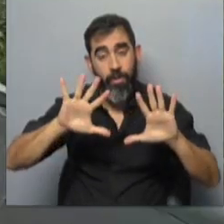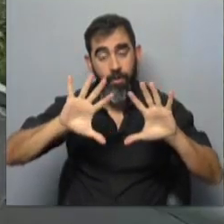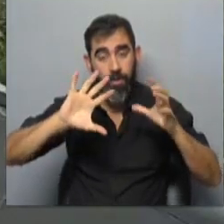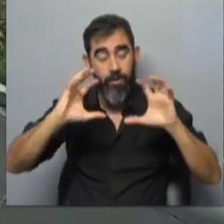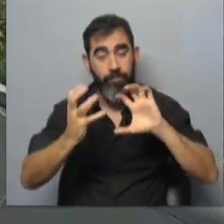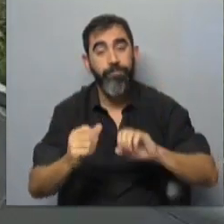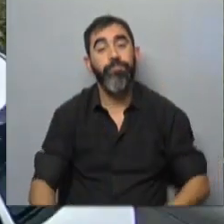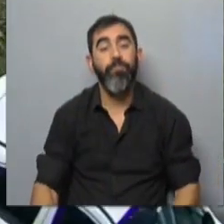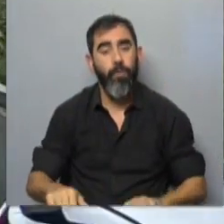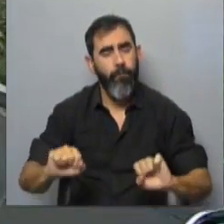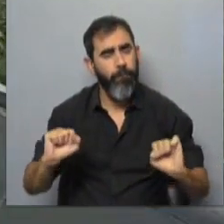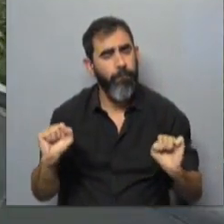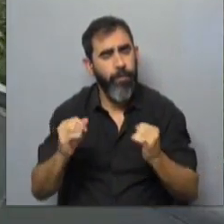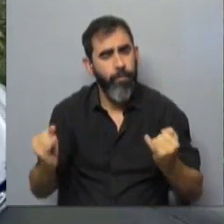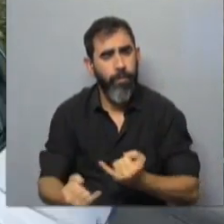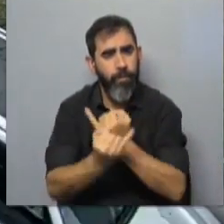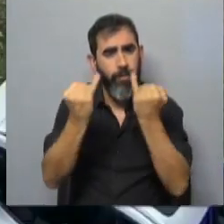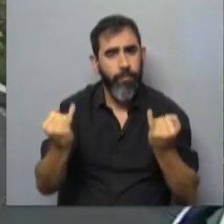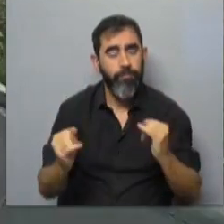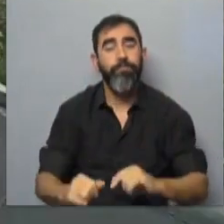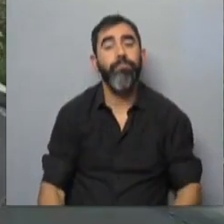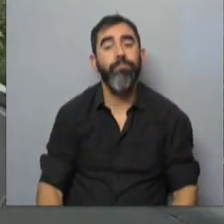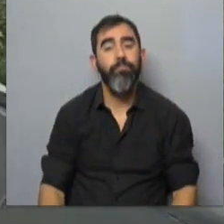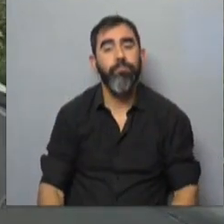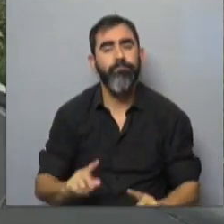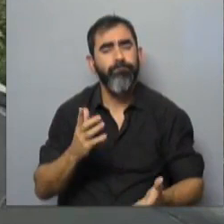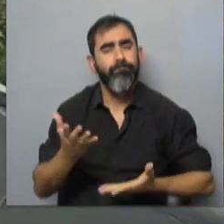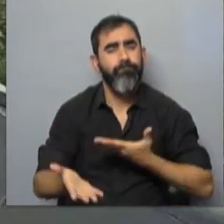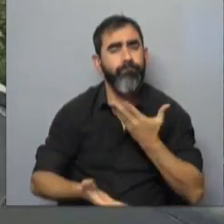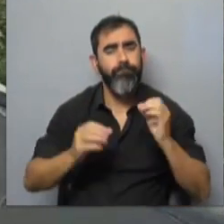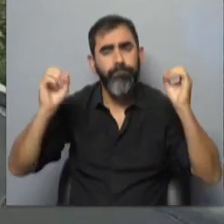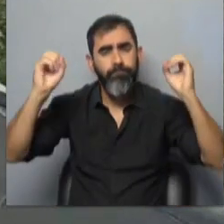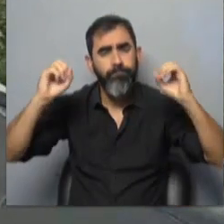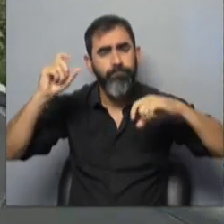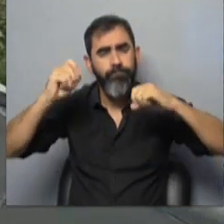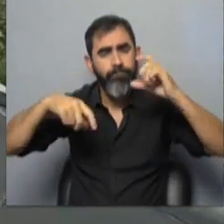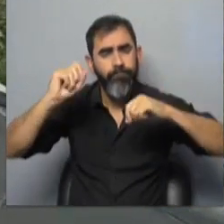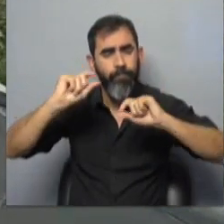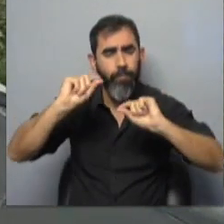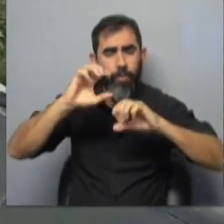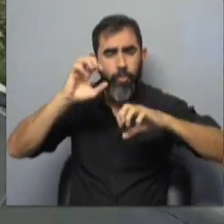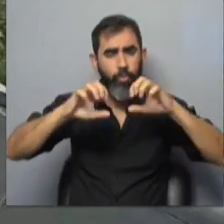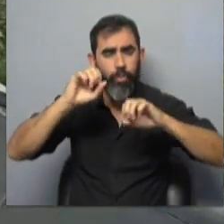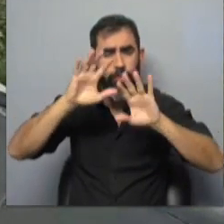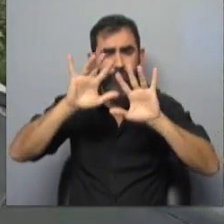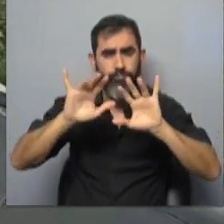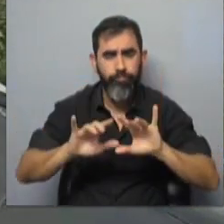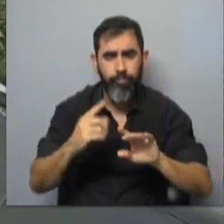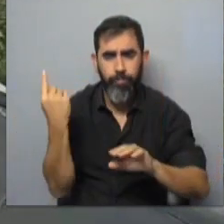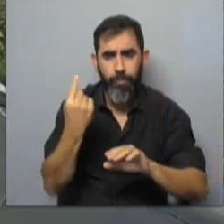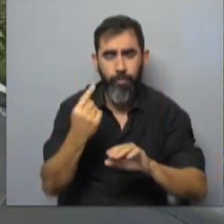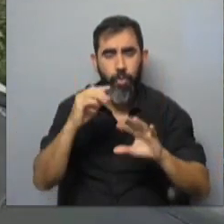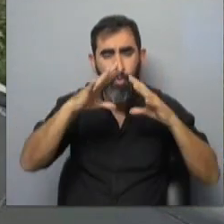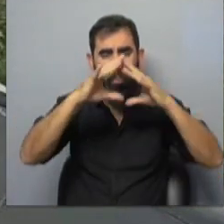día tan frío y también molesto por esa llovizna que ha caído en los últimos minutos.